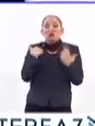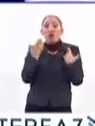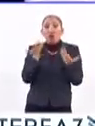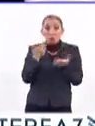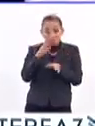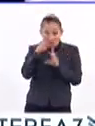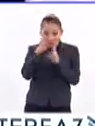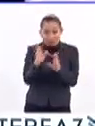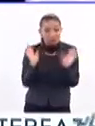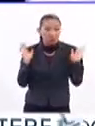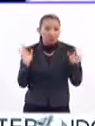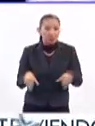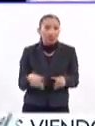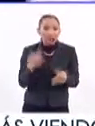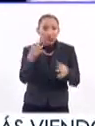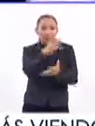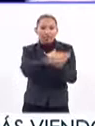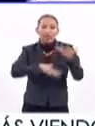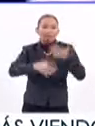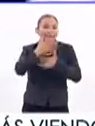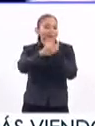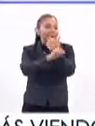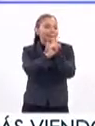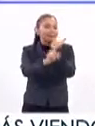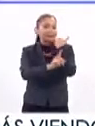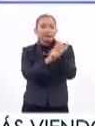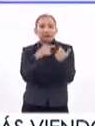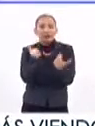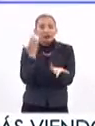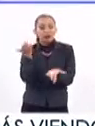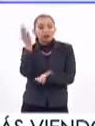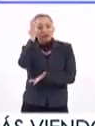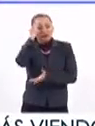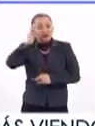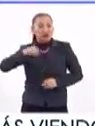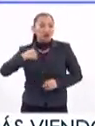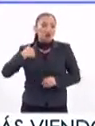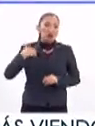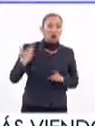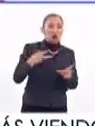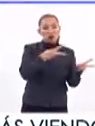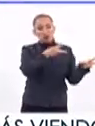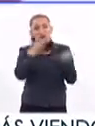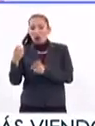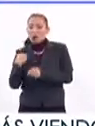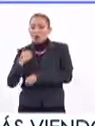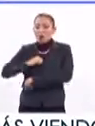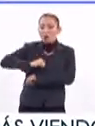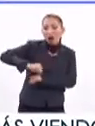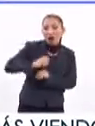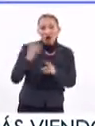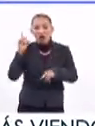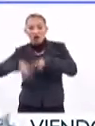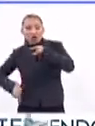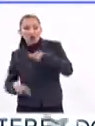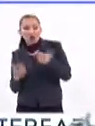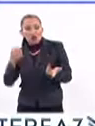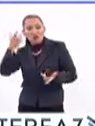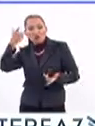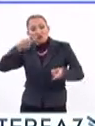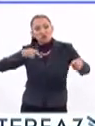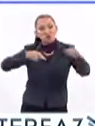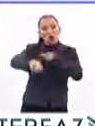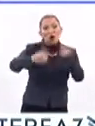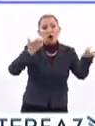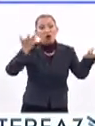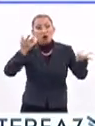las honran. Y entonces se hace un relajo en donde es la ley del más fuerte y te robo el lonch y te empujo y te quito y te digo fea